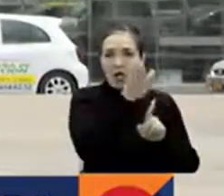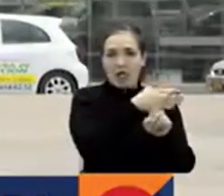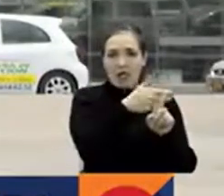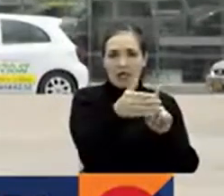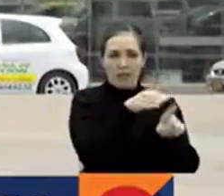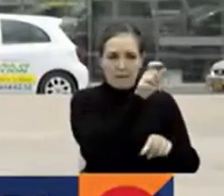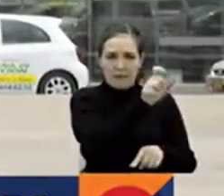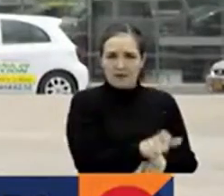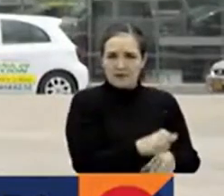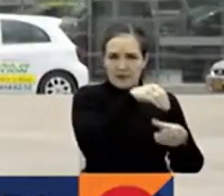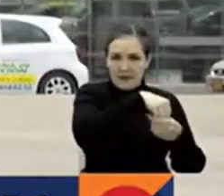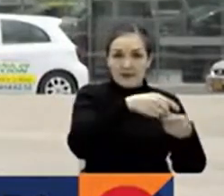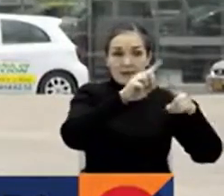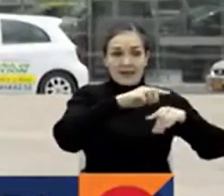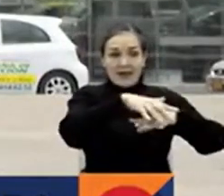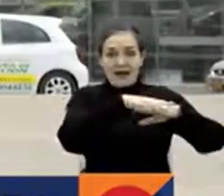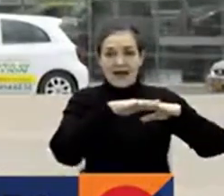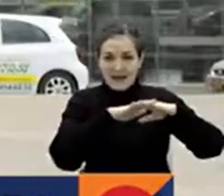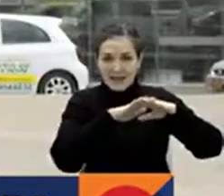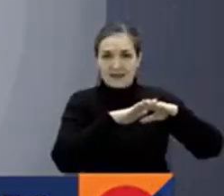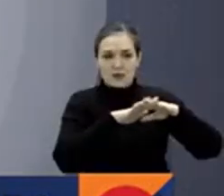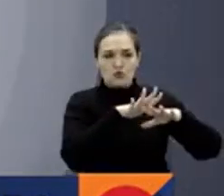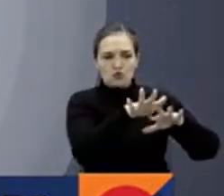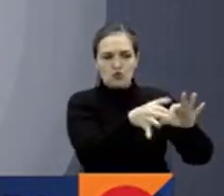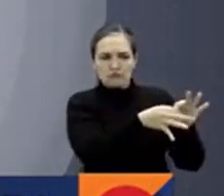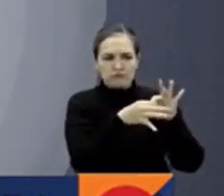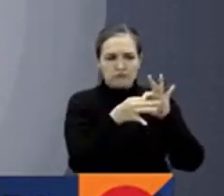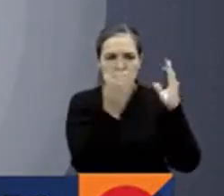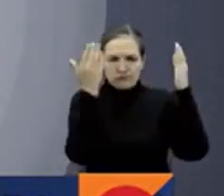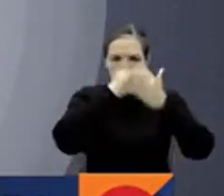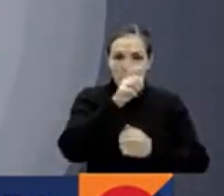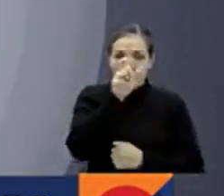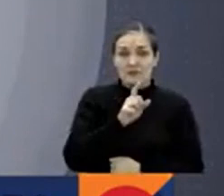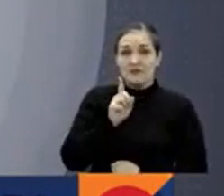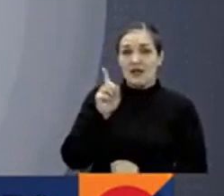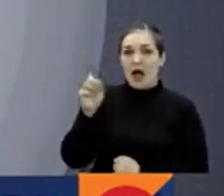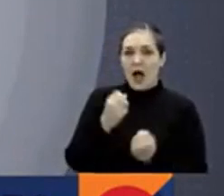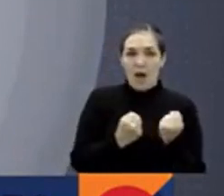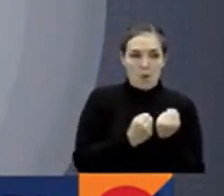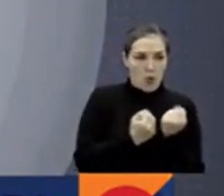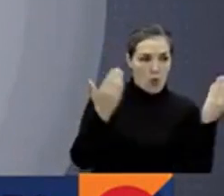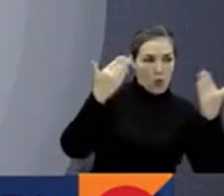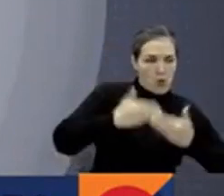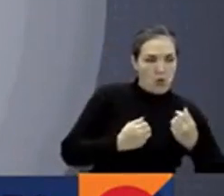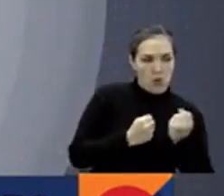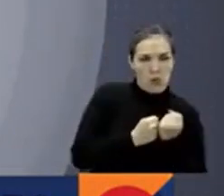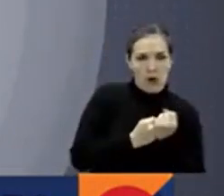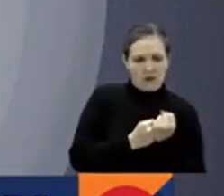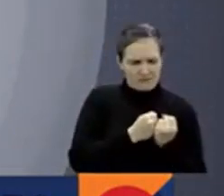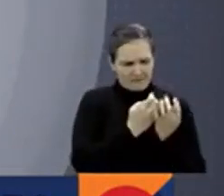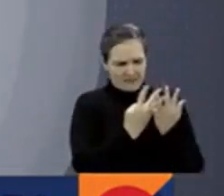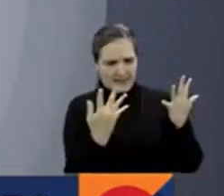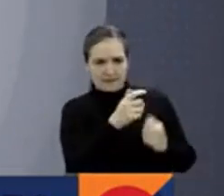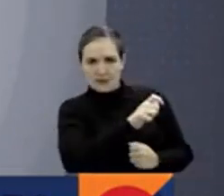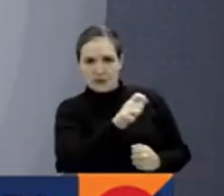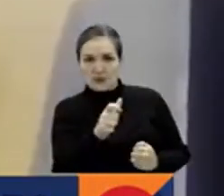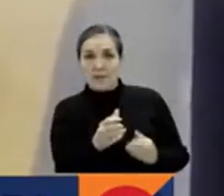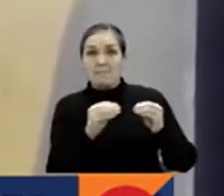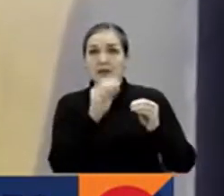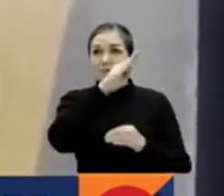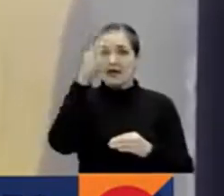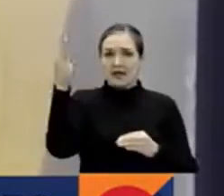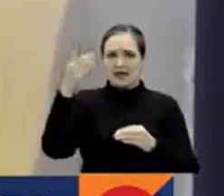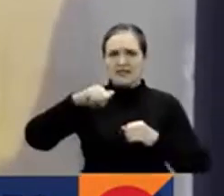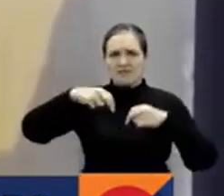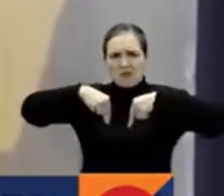algunos integrantes de la red criminal de alias El Negro Over, quienes estarían apoyándolo en su actuar criminal. Mientras que en Barranquilla, la policía ya desplegó